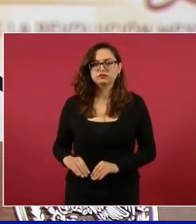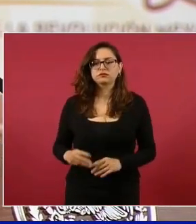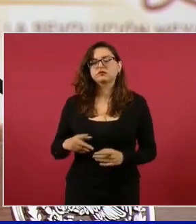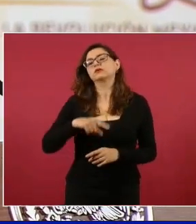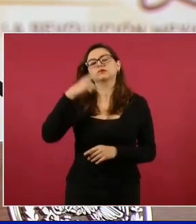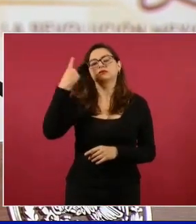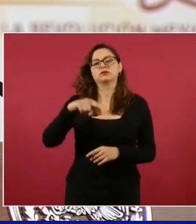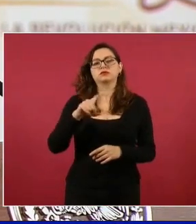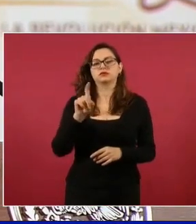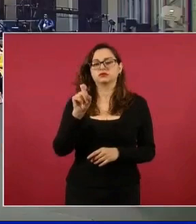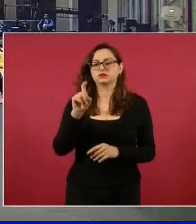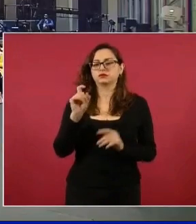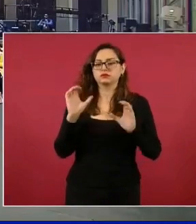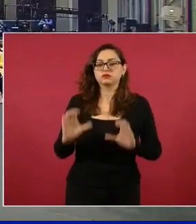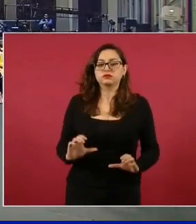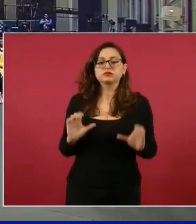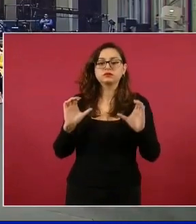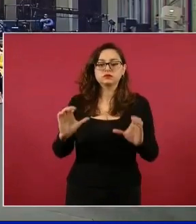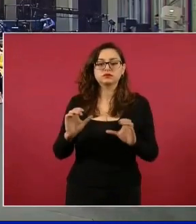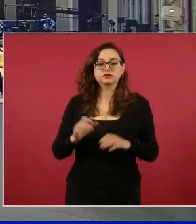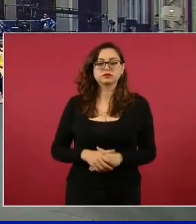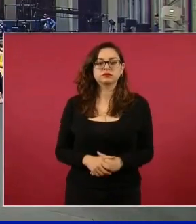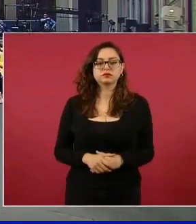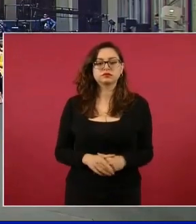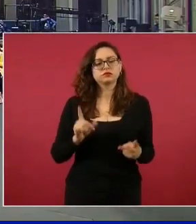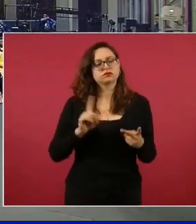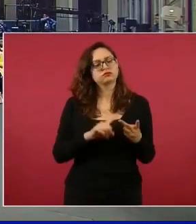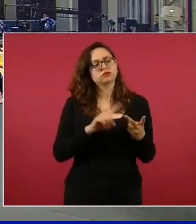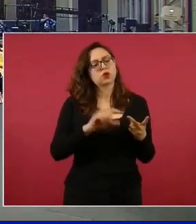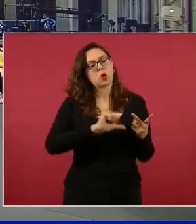De cuidado del agua. En un segundo tema, señor presidente.